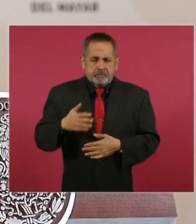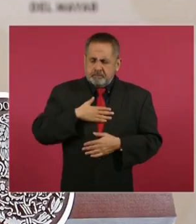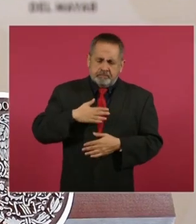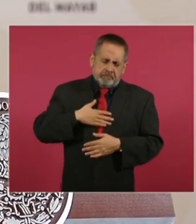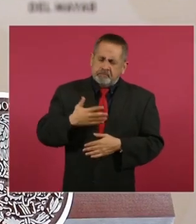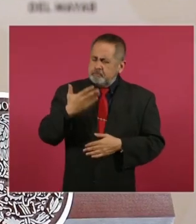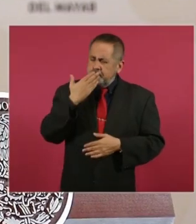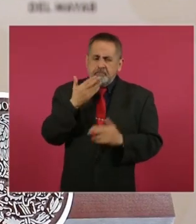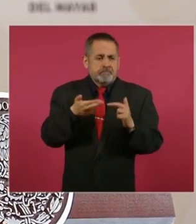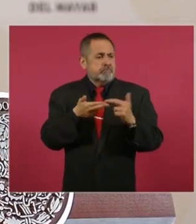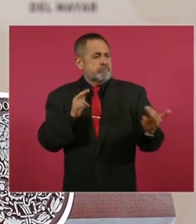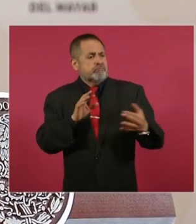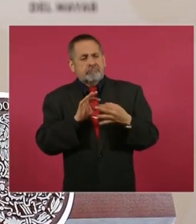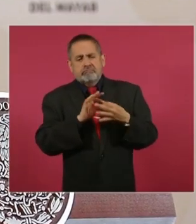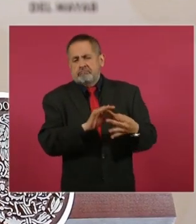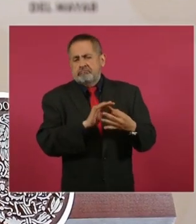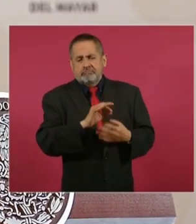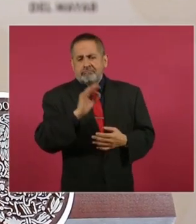relación.